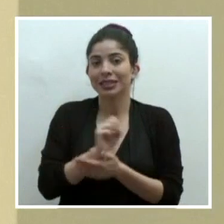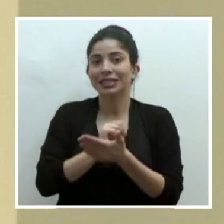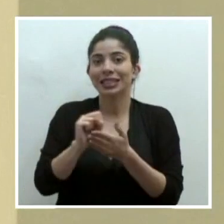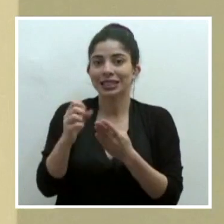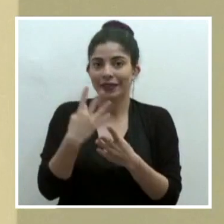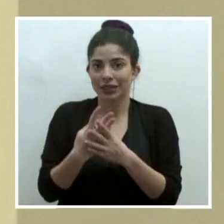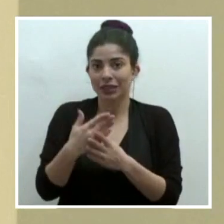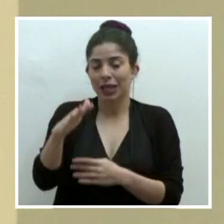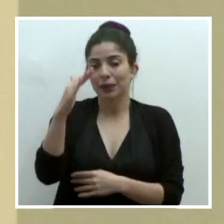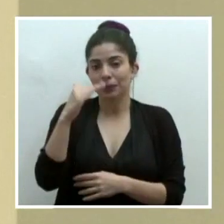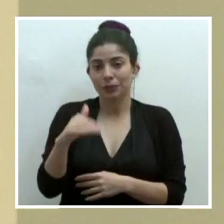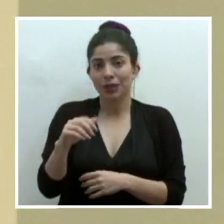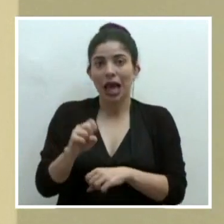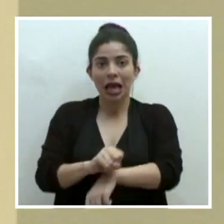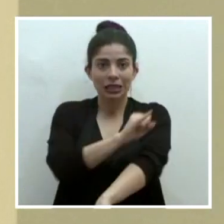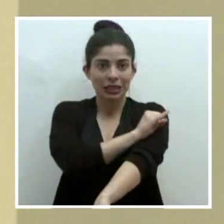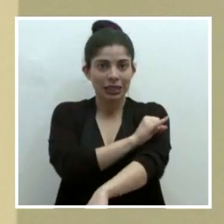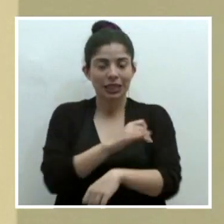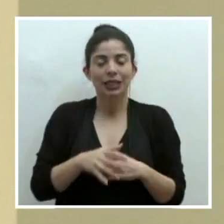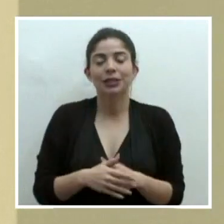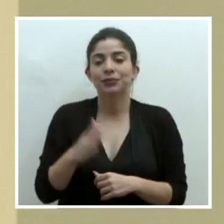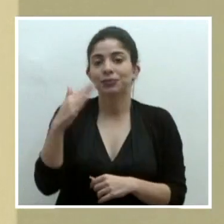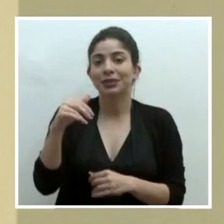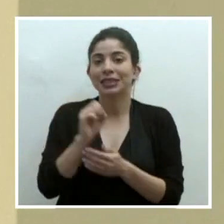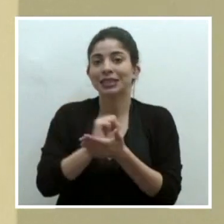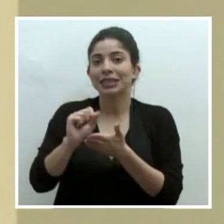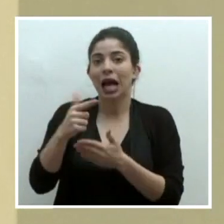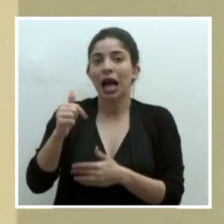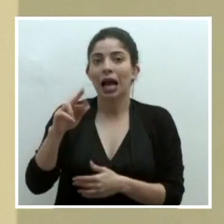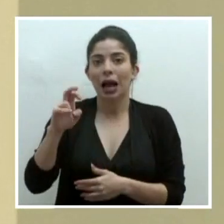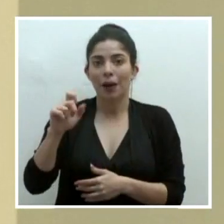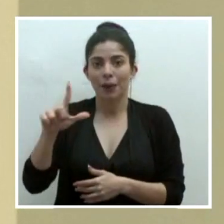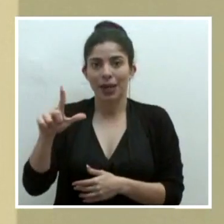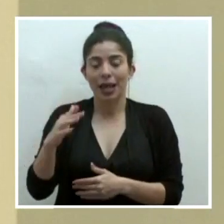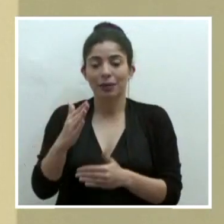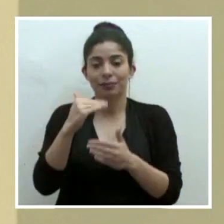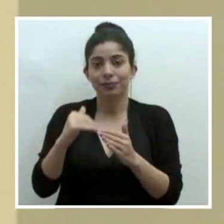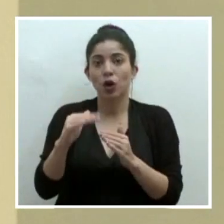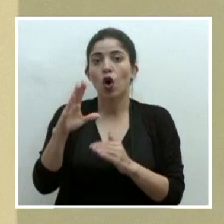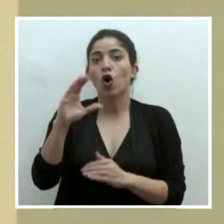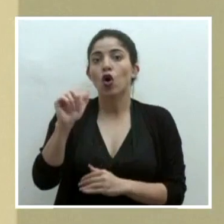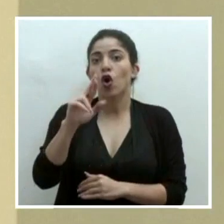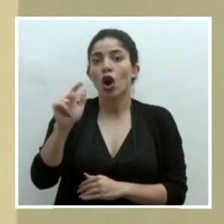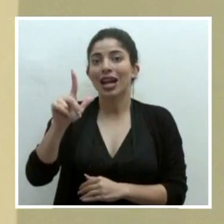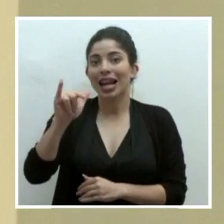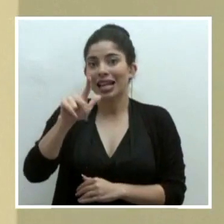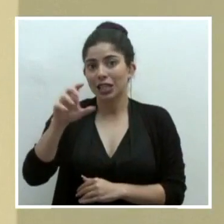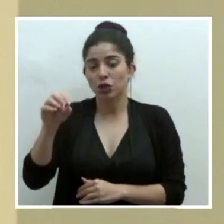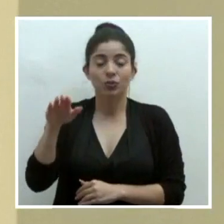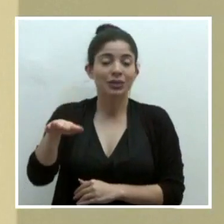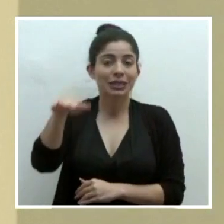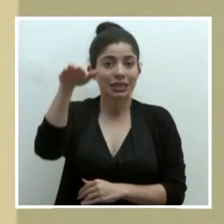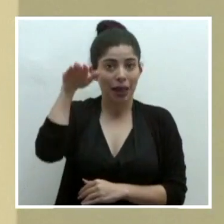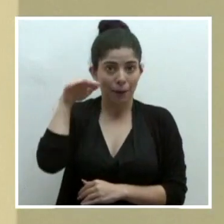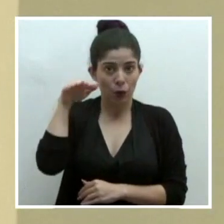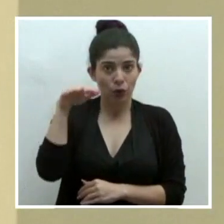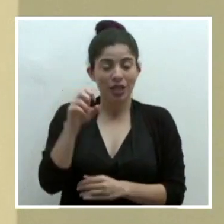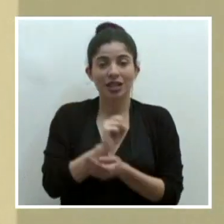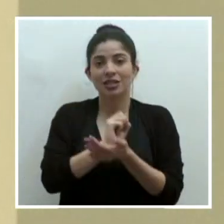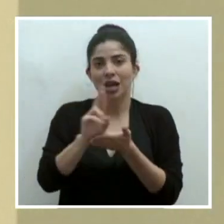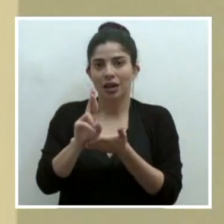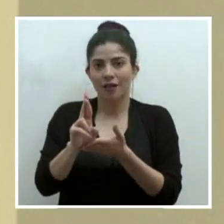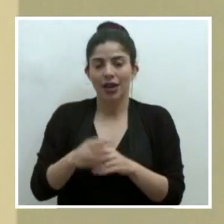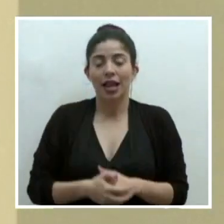Sebastián, Acerrí, San Gabriel, Corralillo, Zapote, San